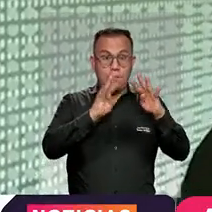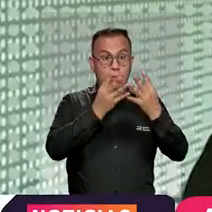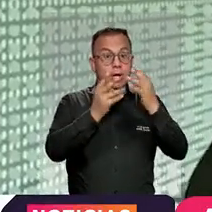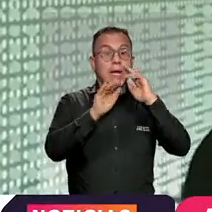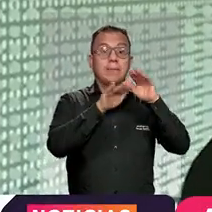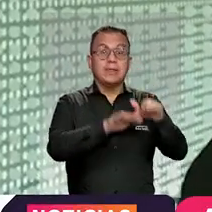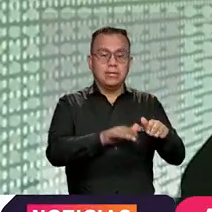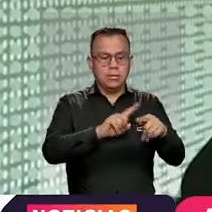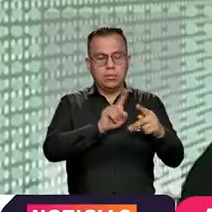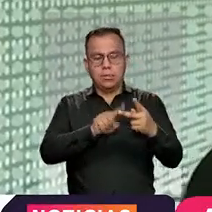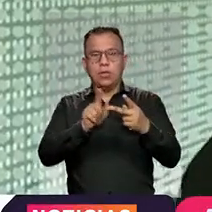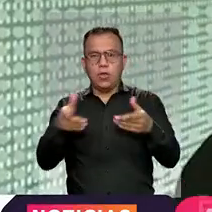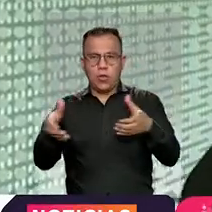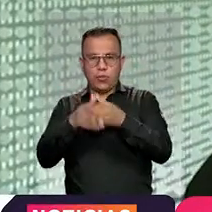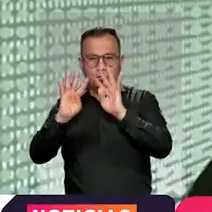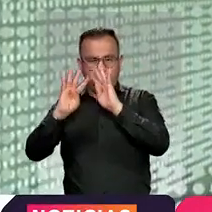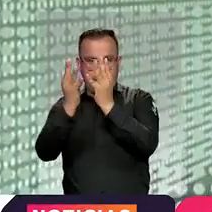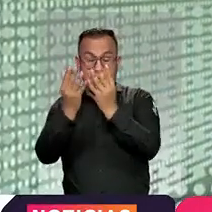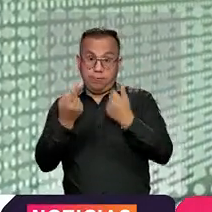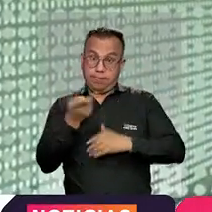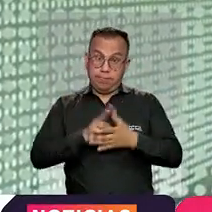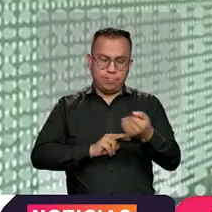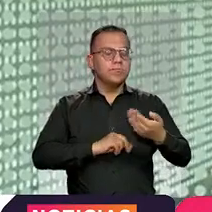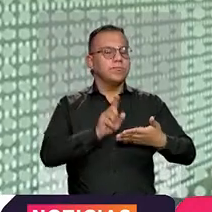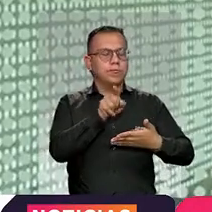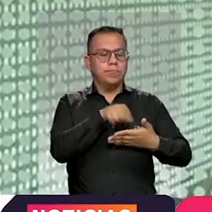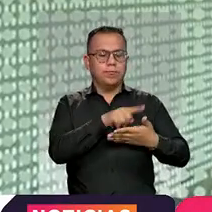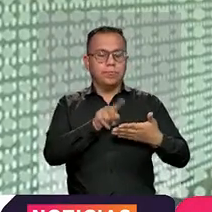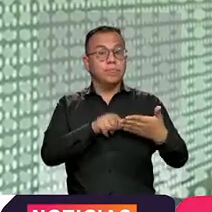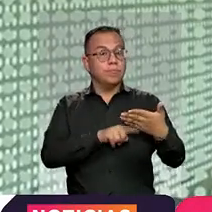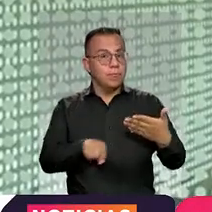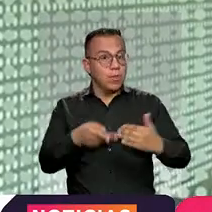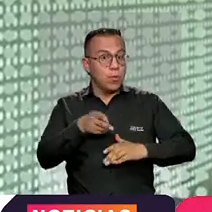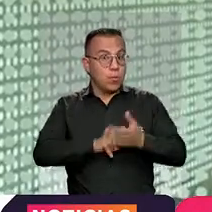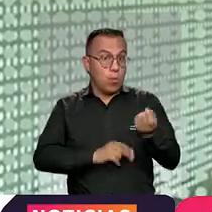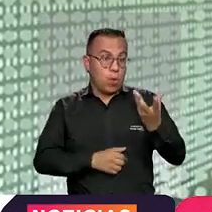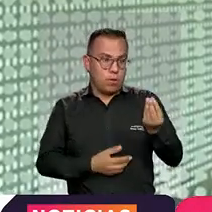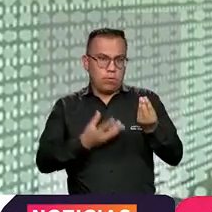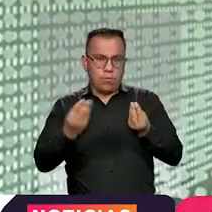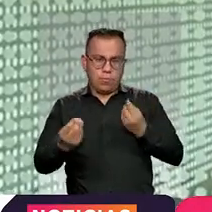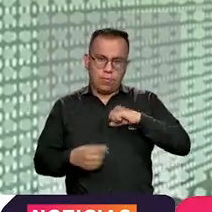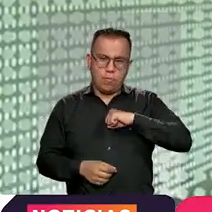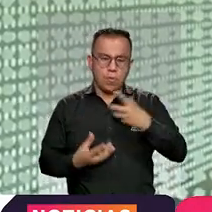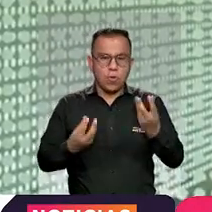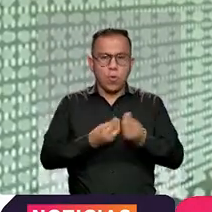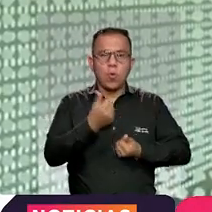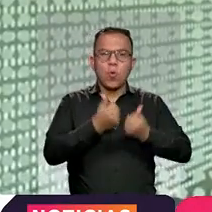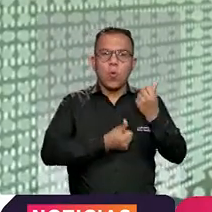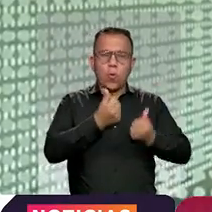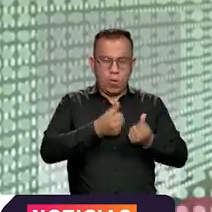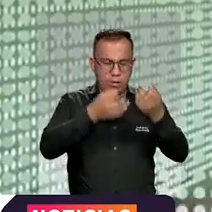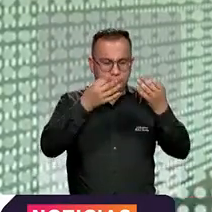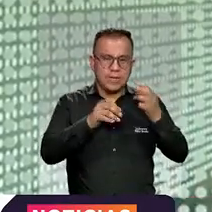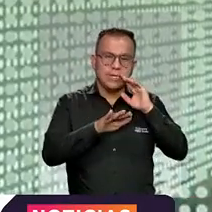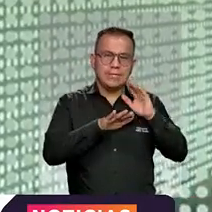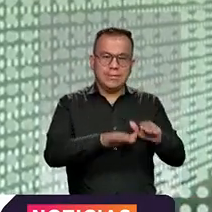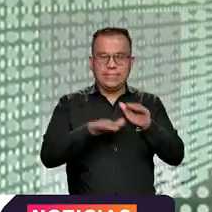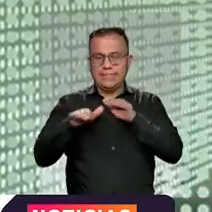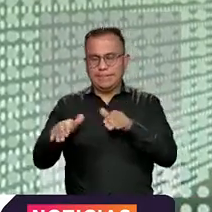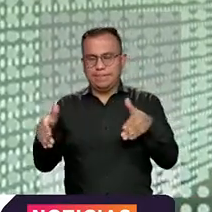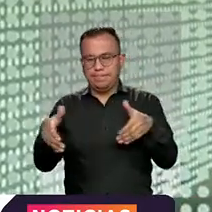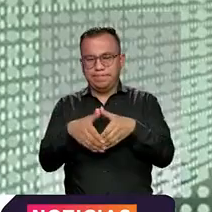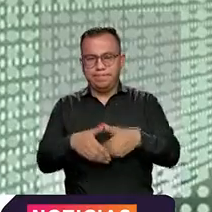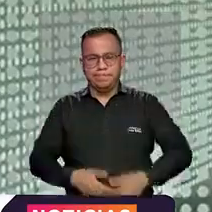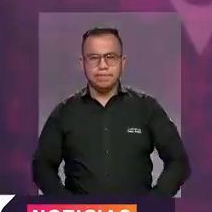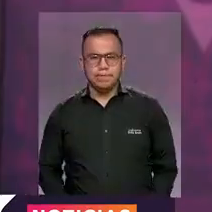de Representantes y otro para el Senado. De esta manera tú puedes votar bien sea por el partido si es de lista cerrada o por el partido de representantes si es de lista